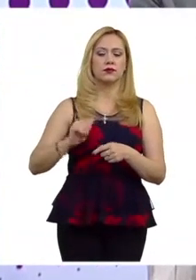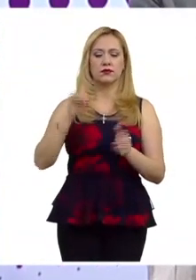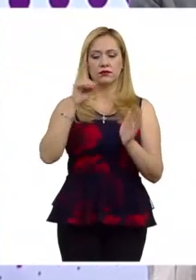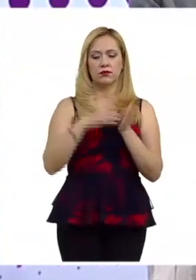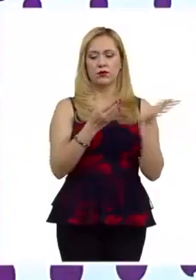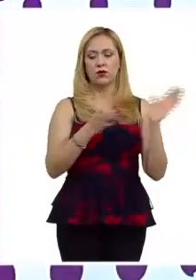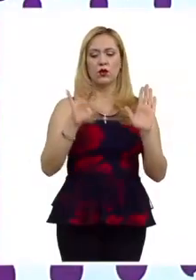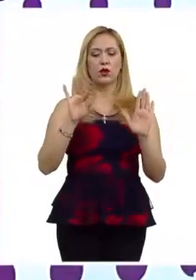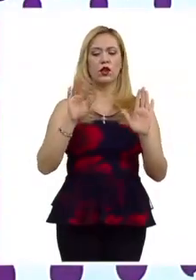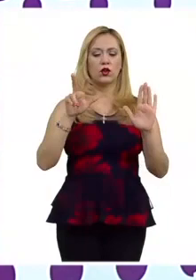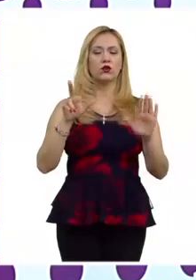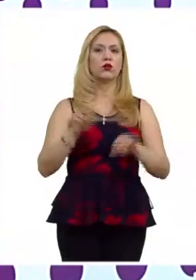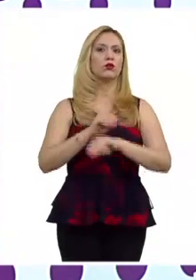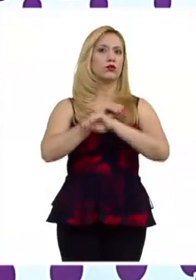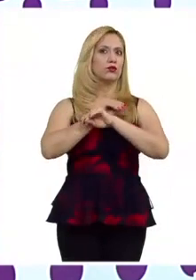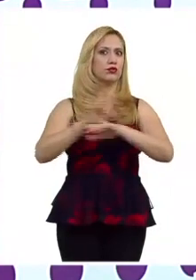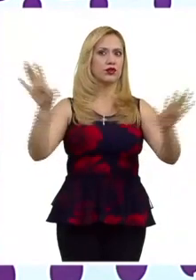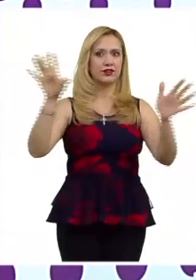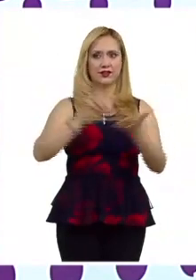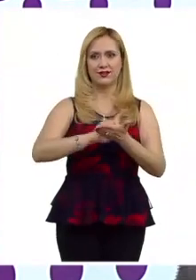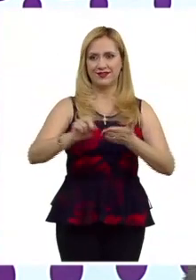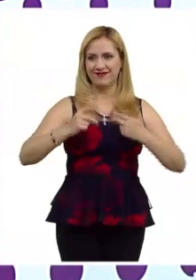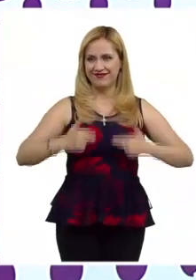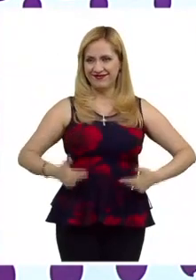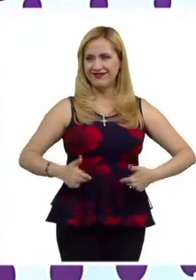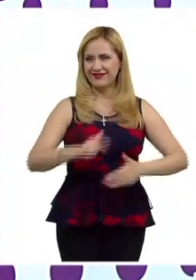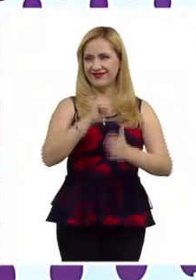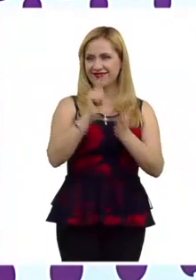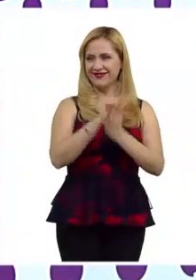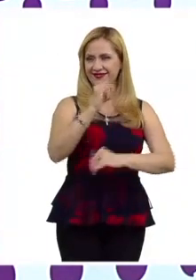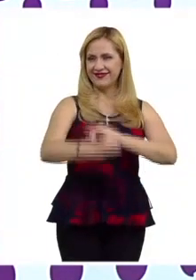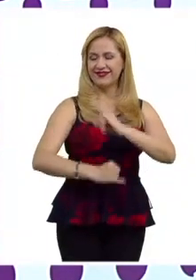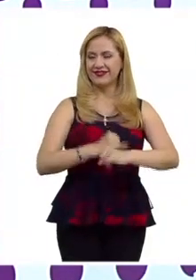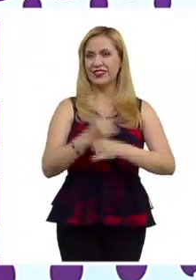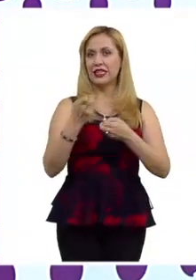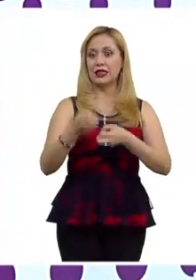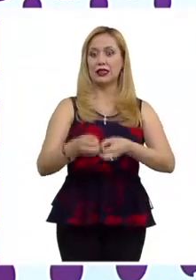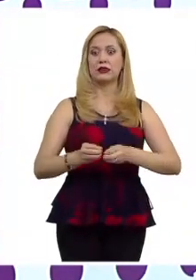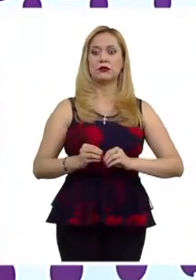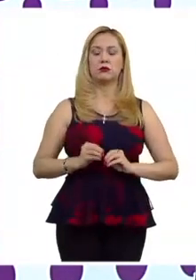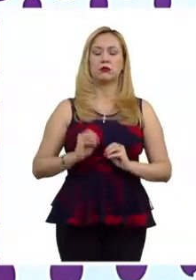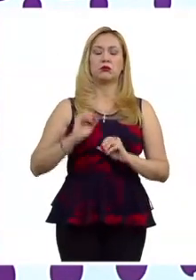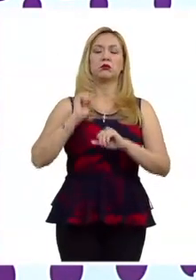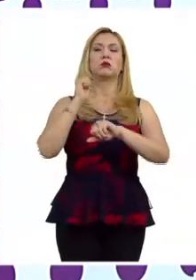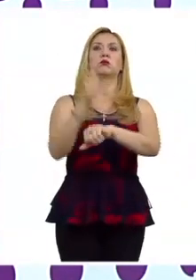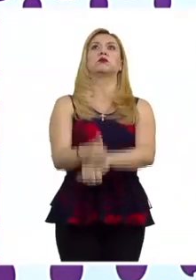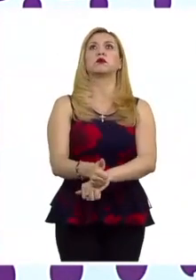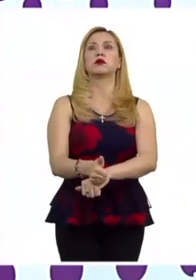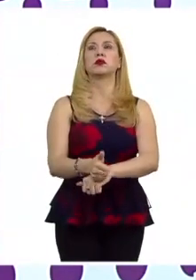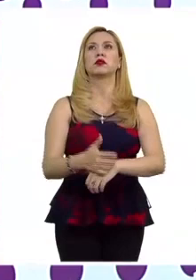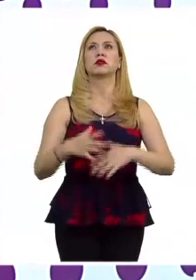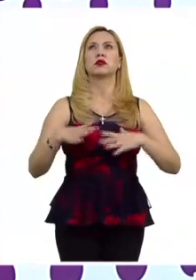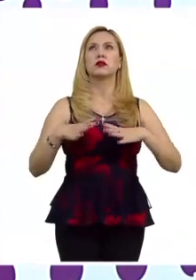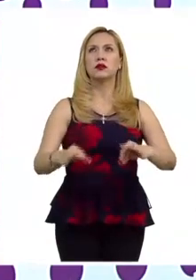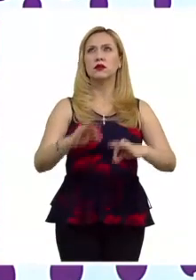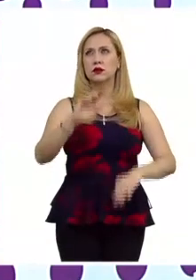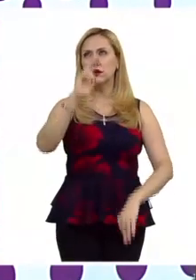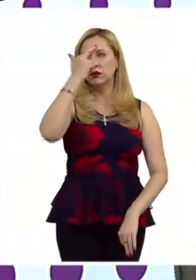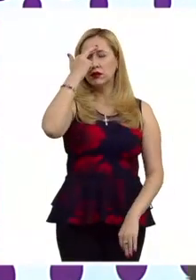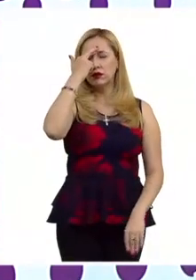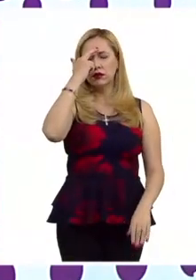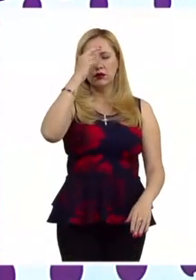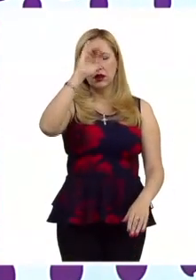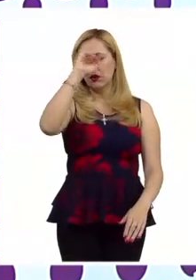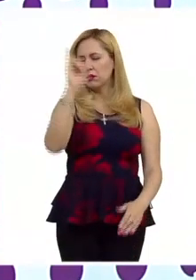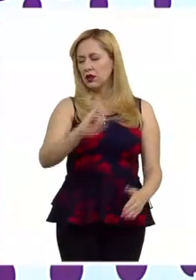con la Declaración Universal, pues de una época que ha marcado, o de un suceso que ha marcado la historia de la humanidad, que es el Holocausto, y